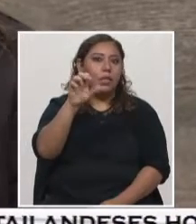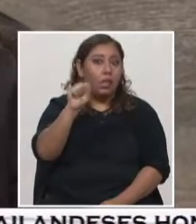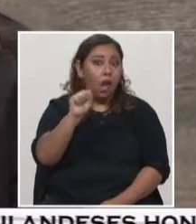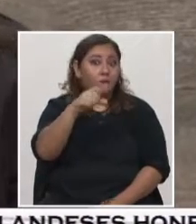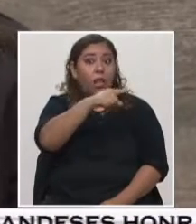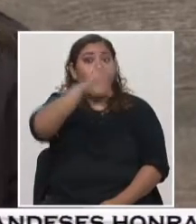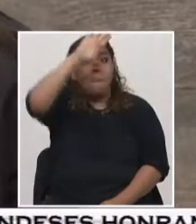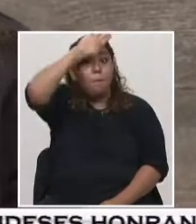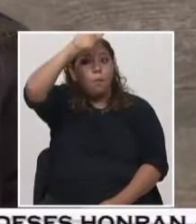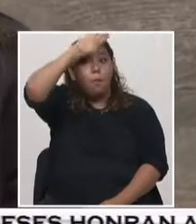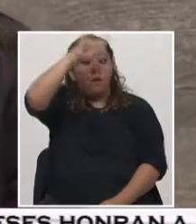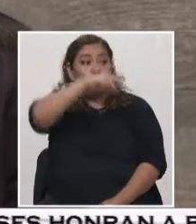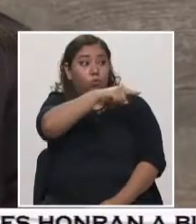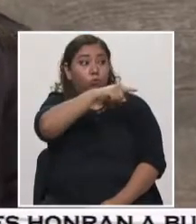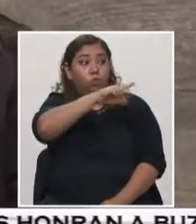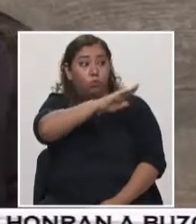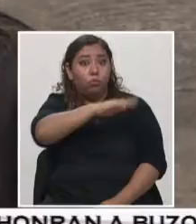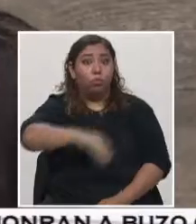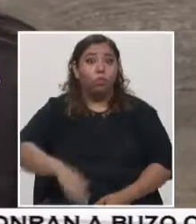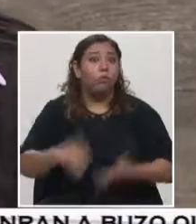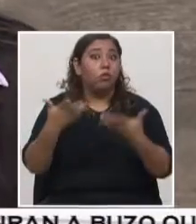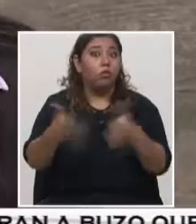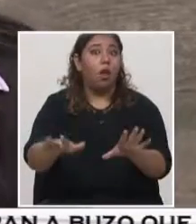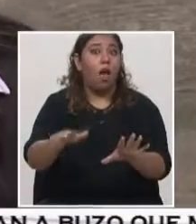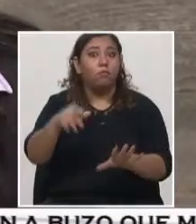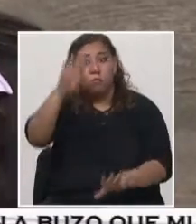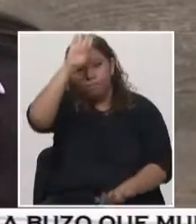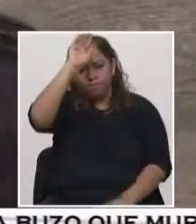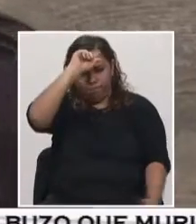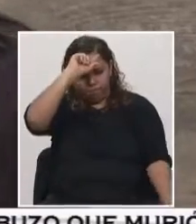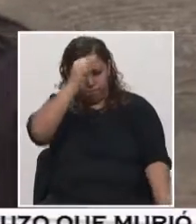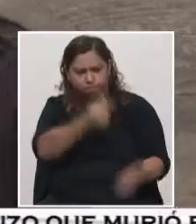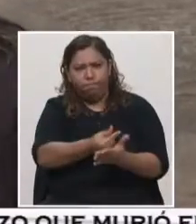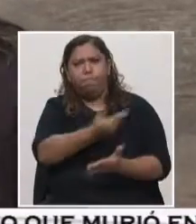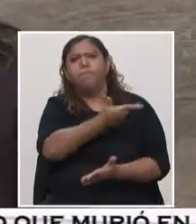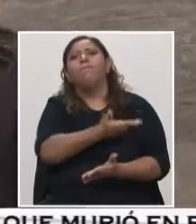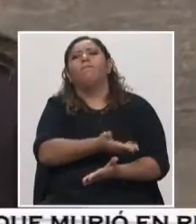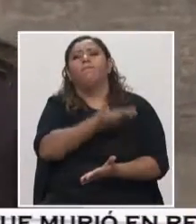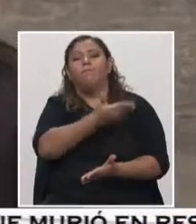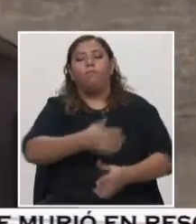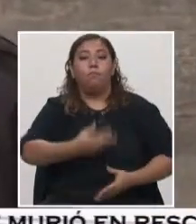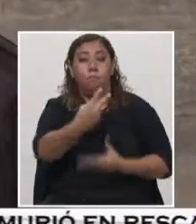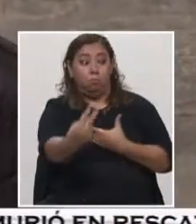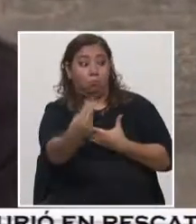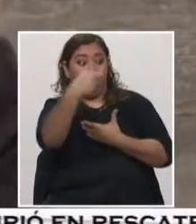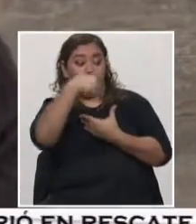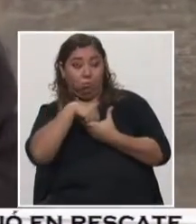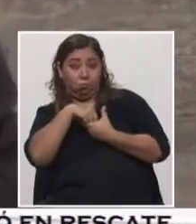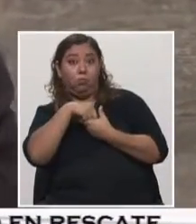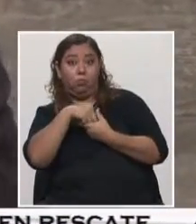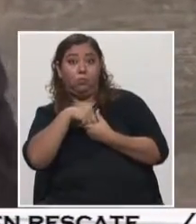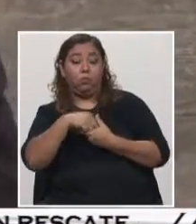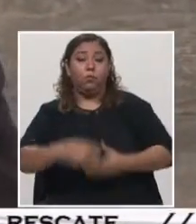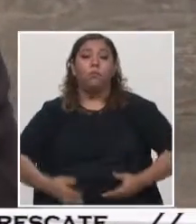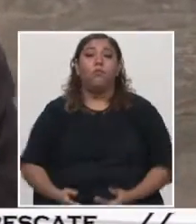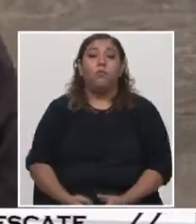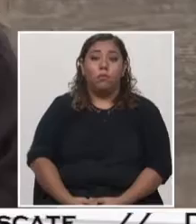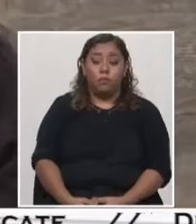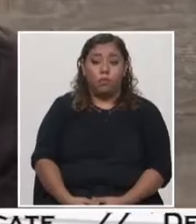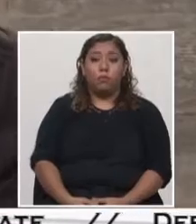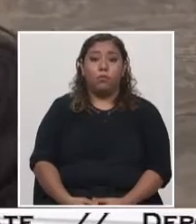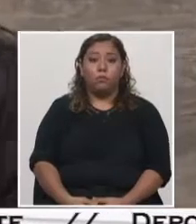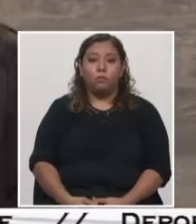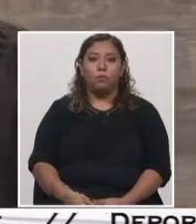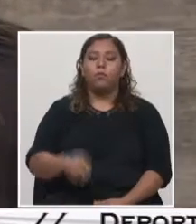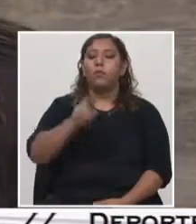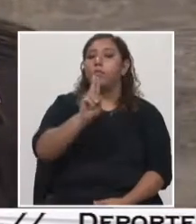Bomberos, a iniciativa de ambas instituciones, de lo que es el Cuerpo de Bomberos, Benemérito, Cuerpo de Bomberos, y la